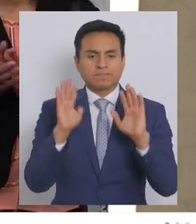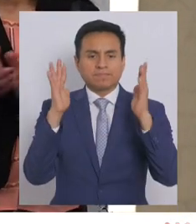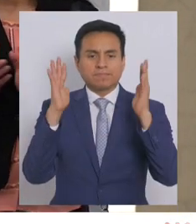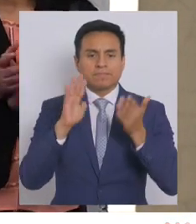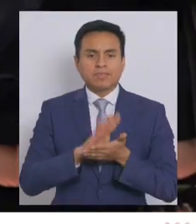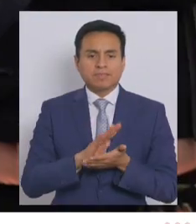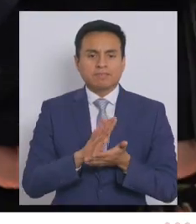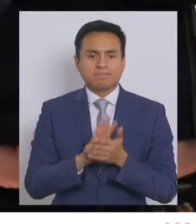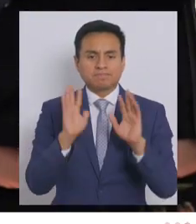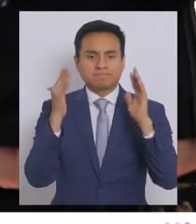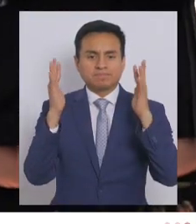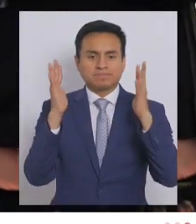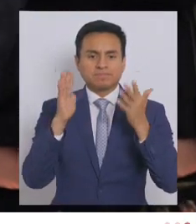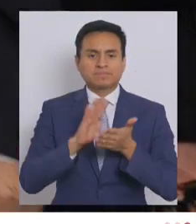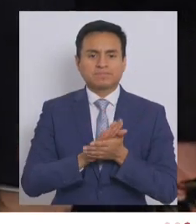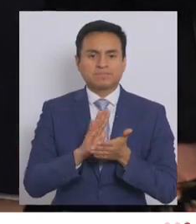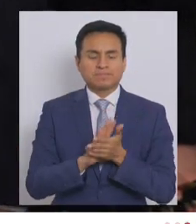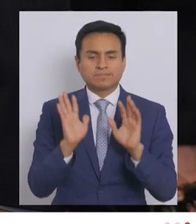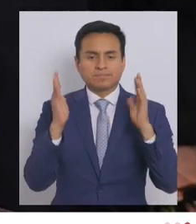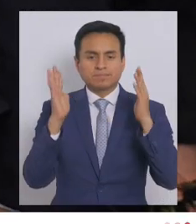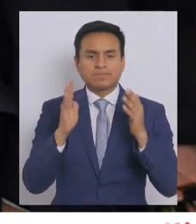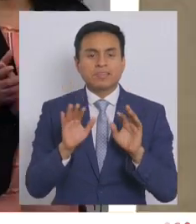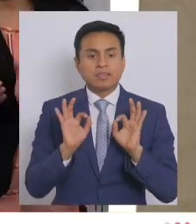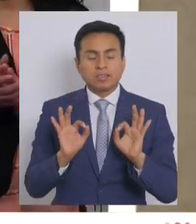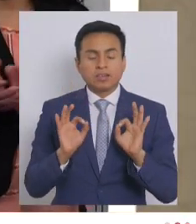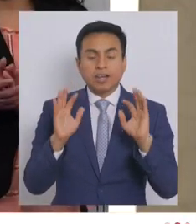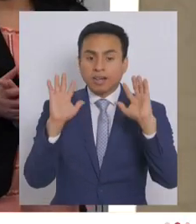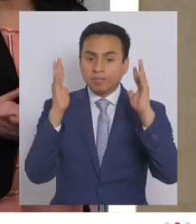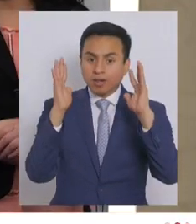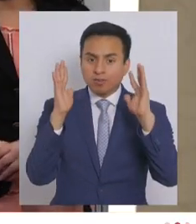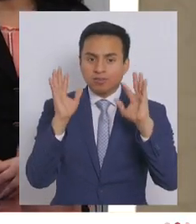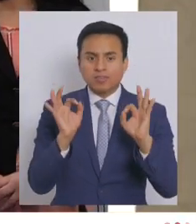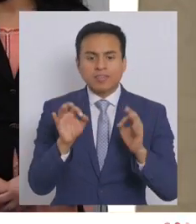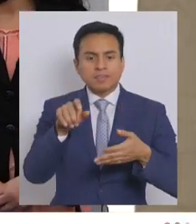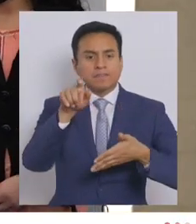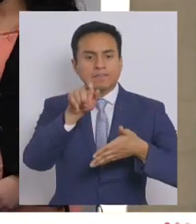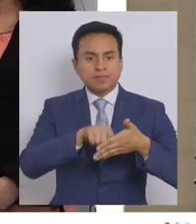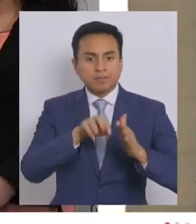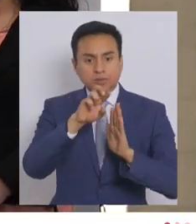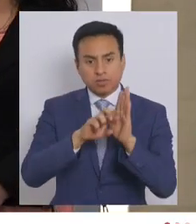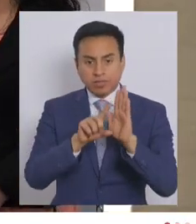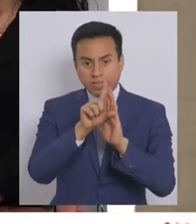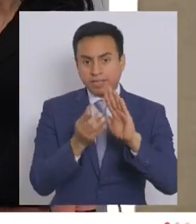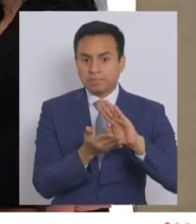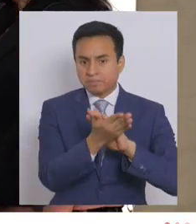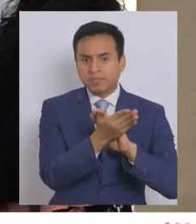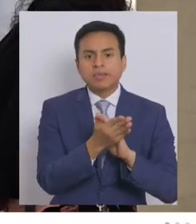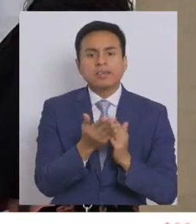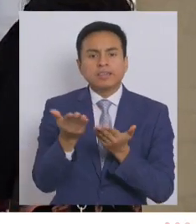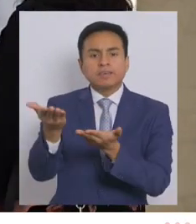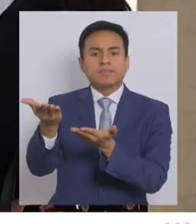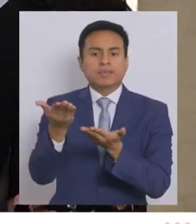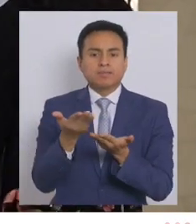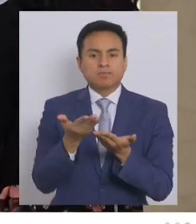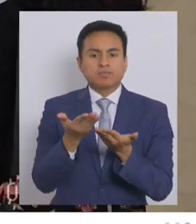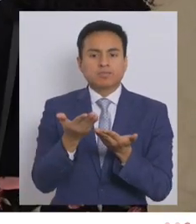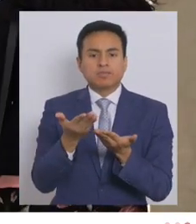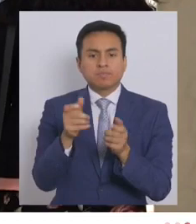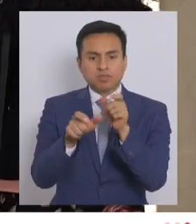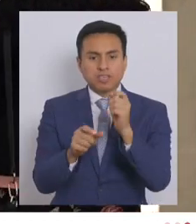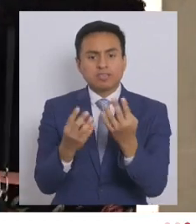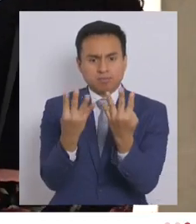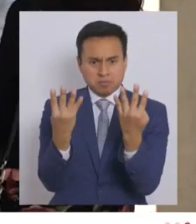por ejemplo en el caso de la coacción, que se considere no solo como falta, sino que se tipifique como delito y lo separa de las amenazas.